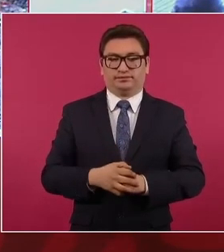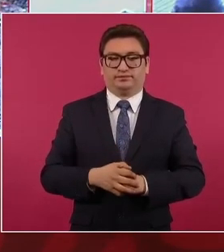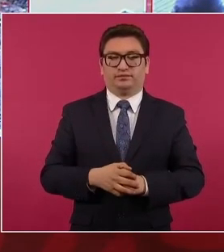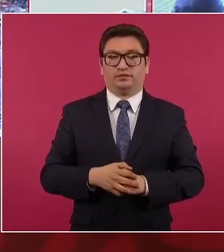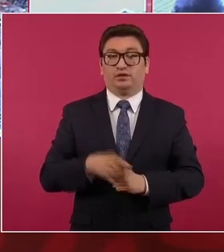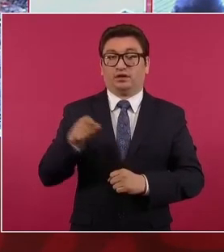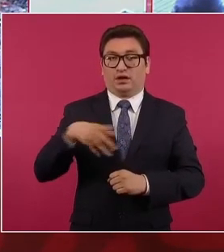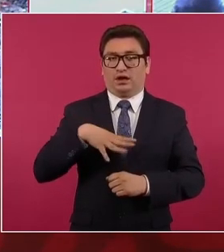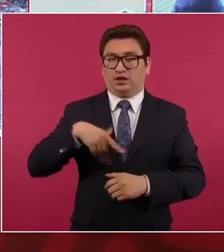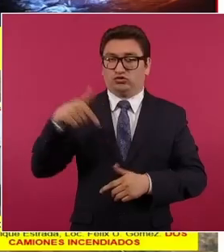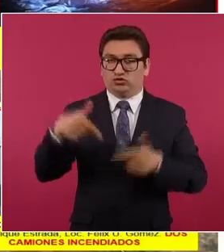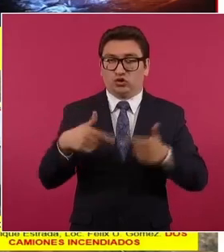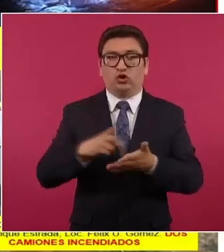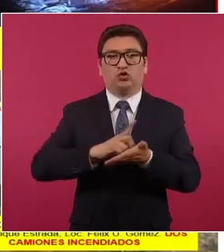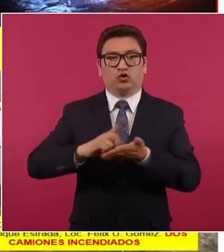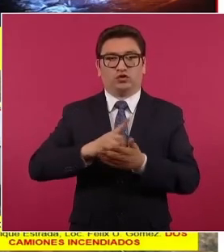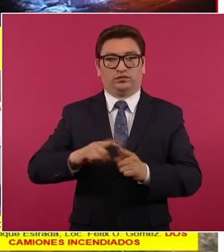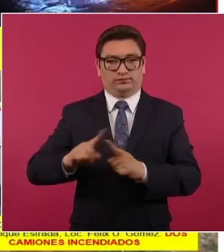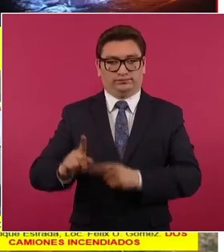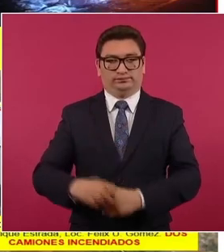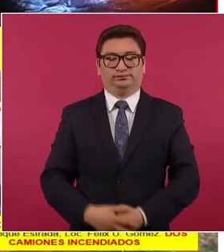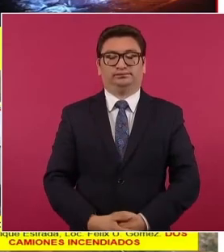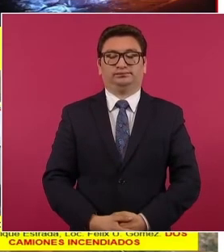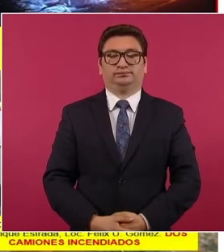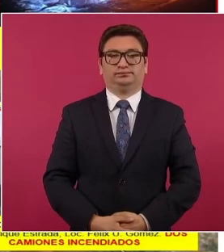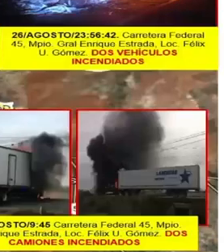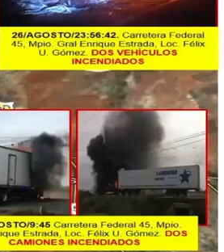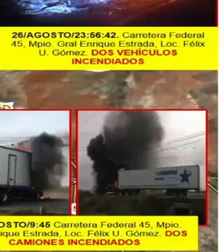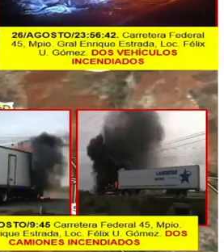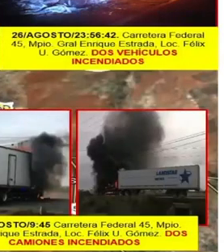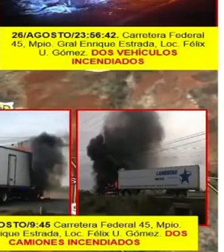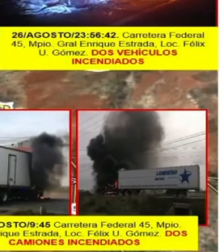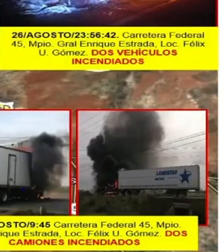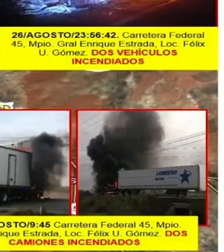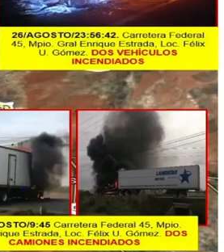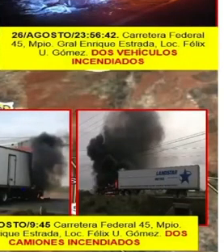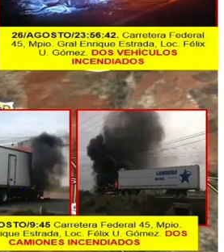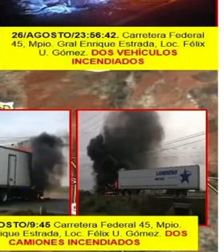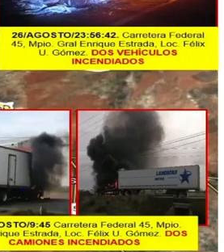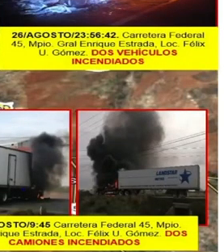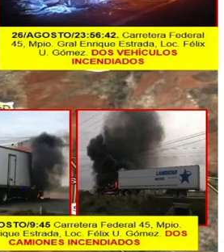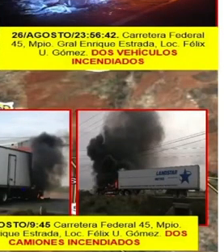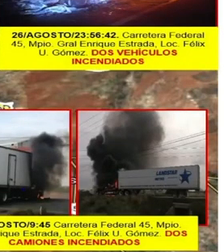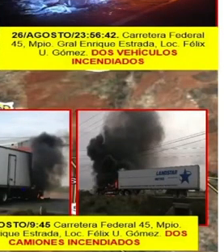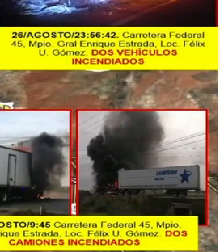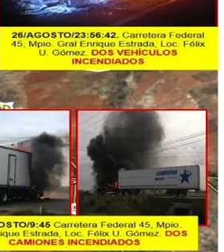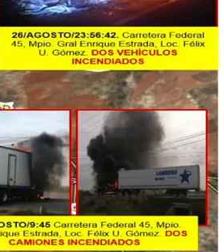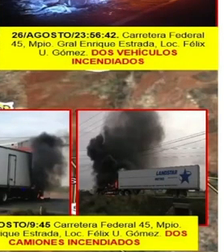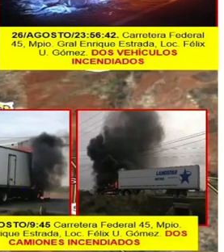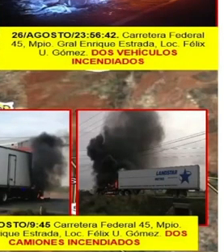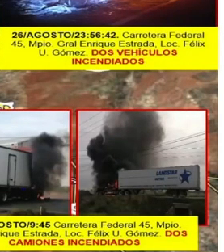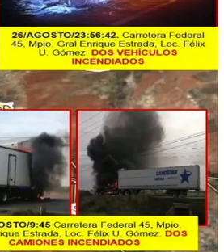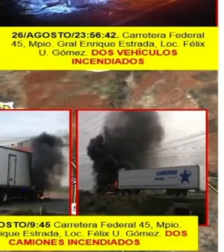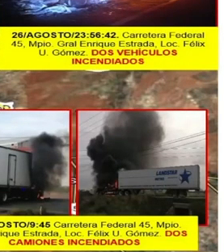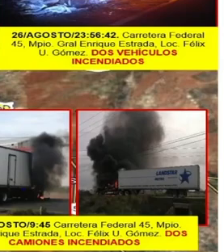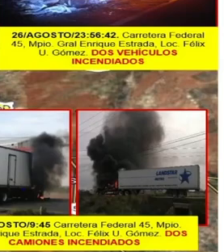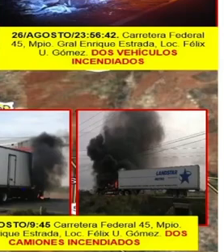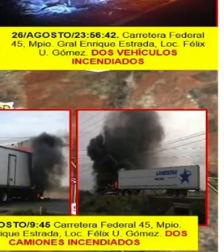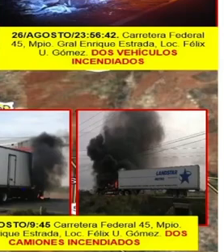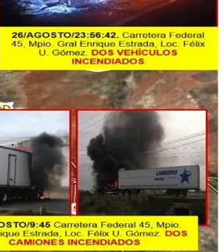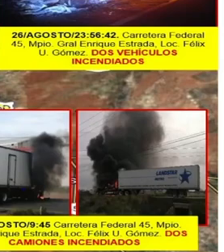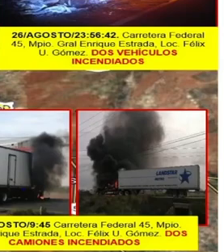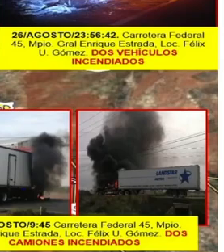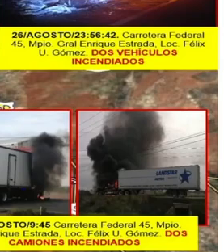aseguraran armas y droga. Como resultado de este cateo, entre otras razones, grupos